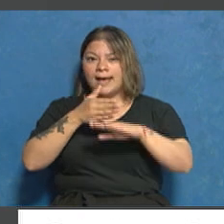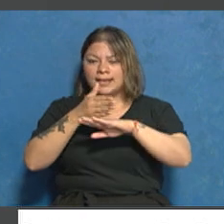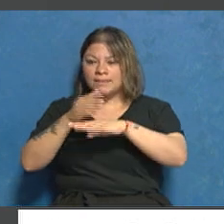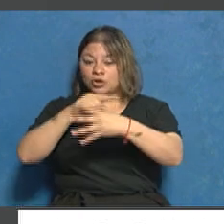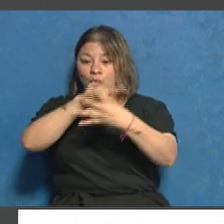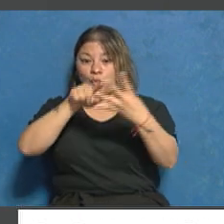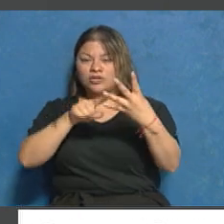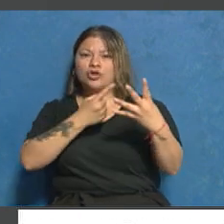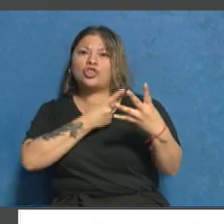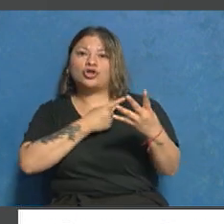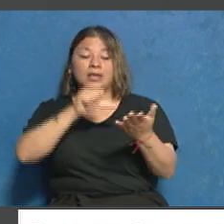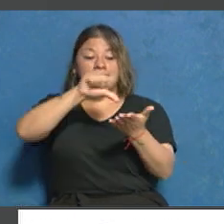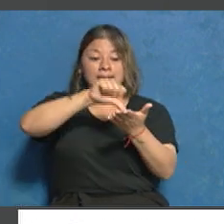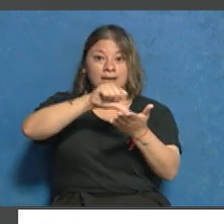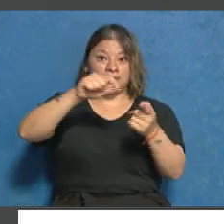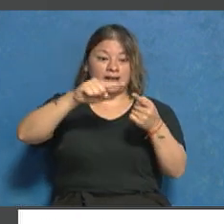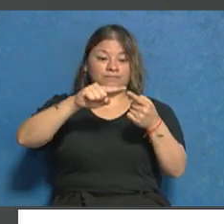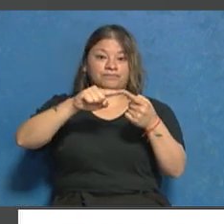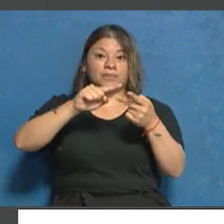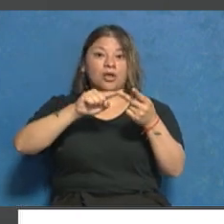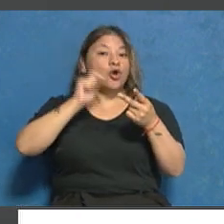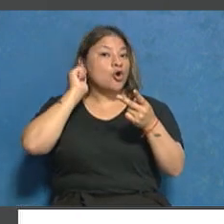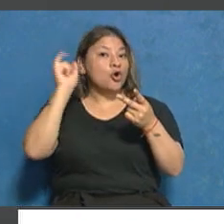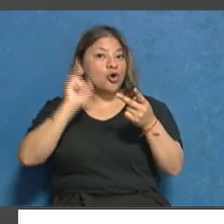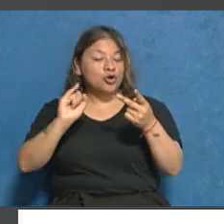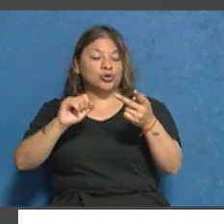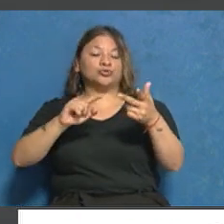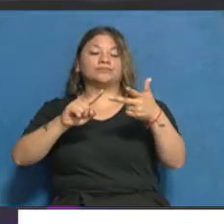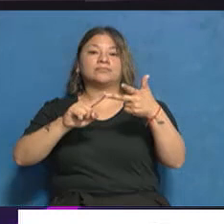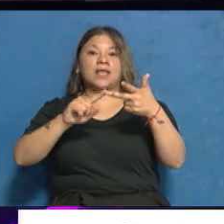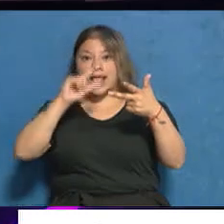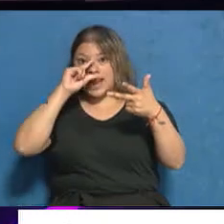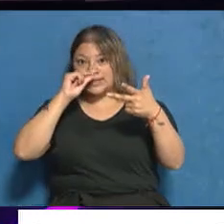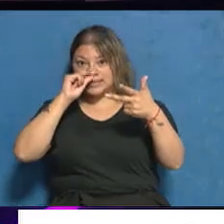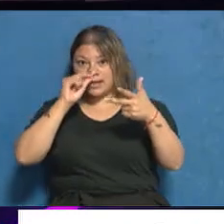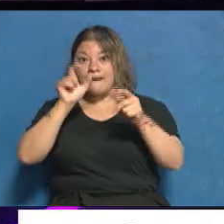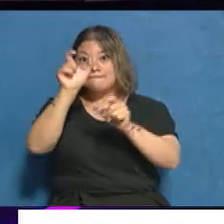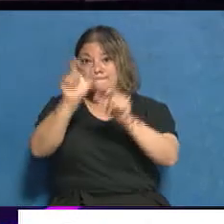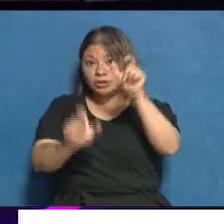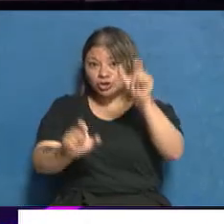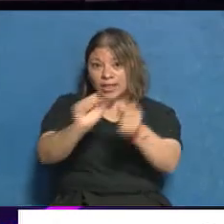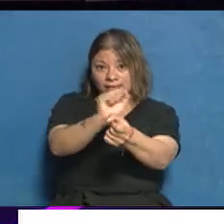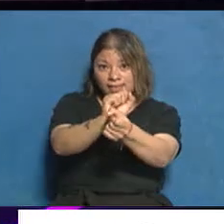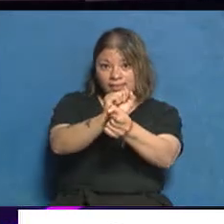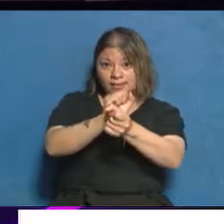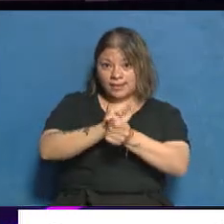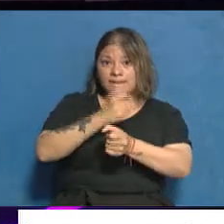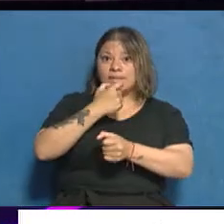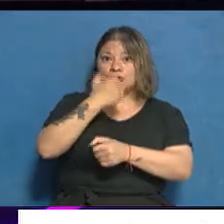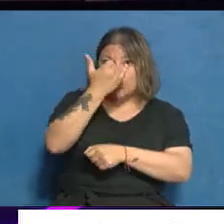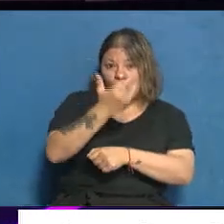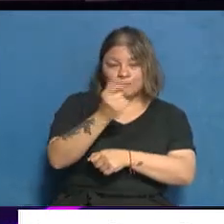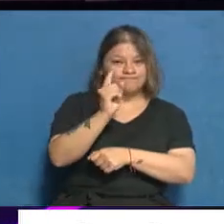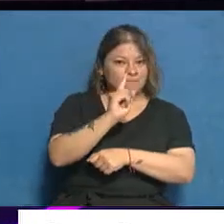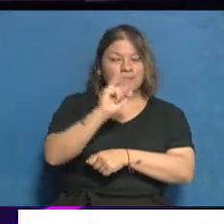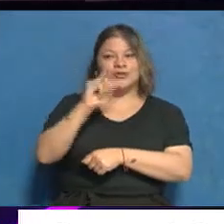En Capital, Godoy Cruz y en el Departamento de las Heras. No hubo detenidos aquí en Mendoza, pero sí a nivel nacional.